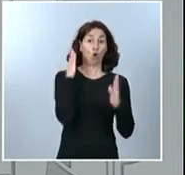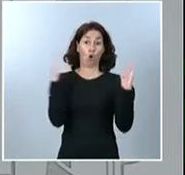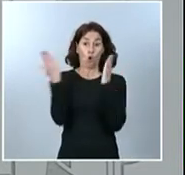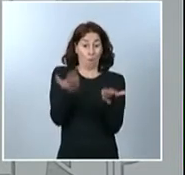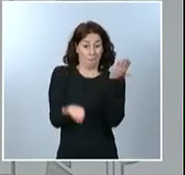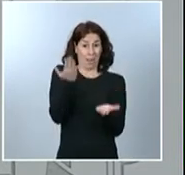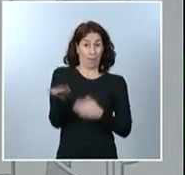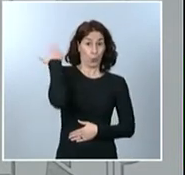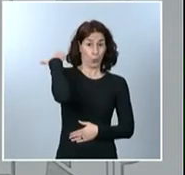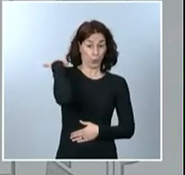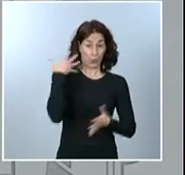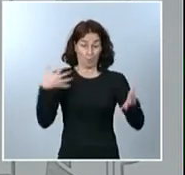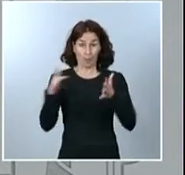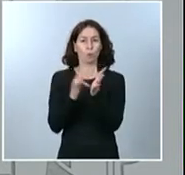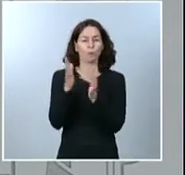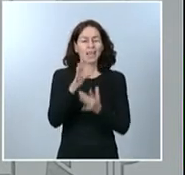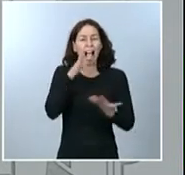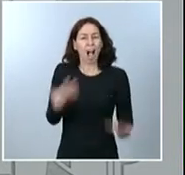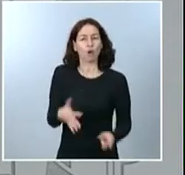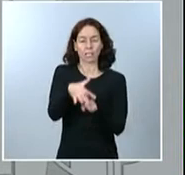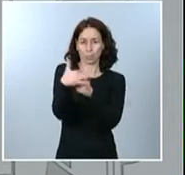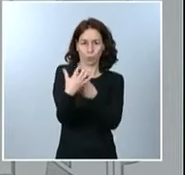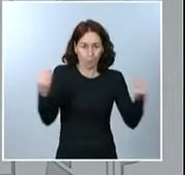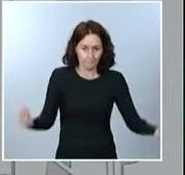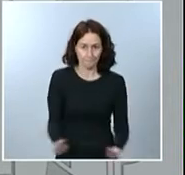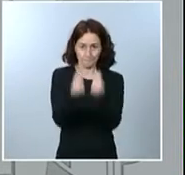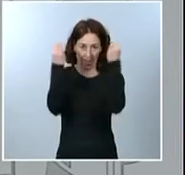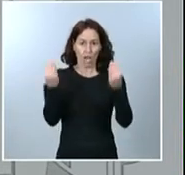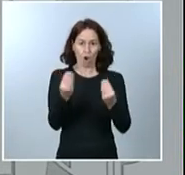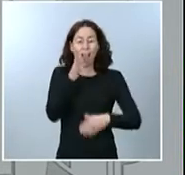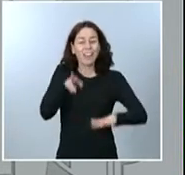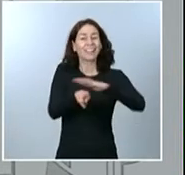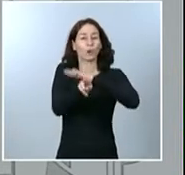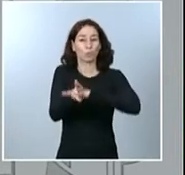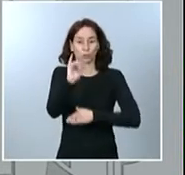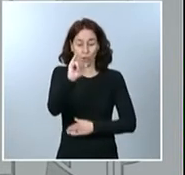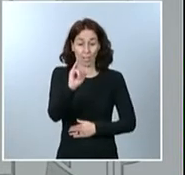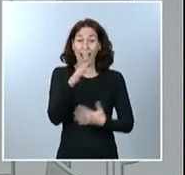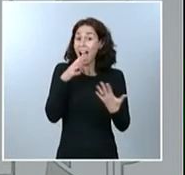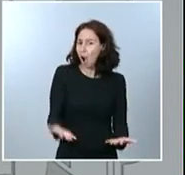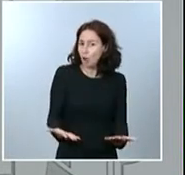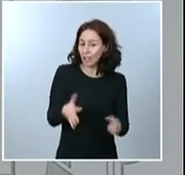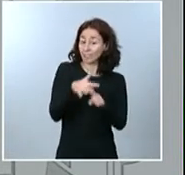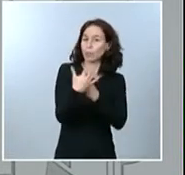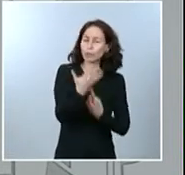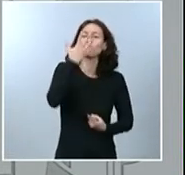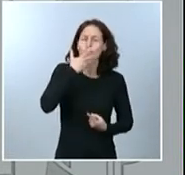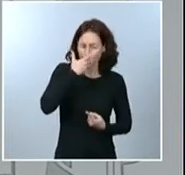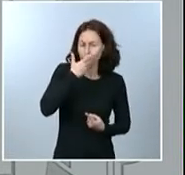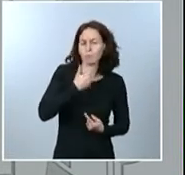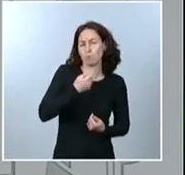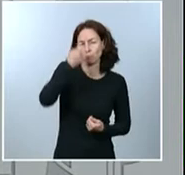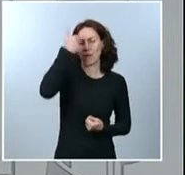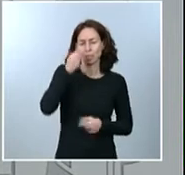necesarias para hacer frente a esta segunda ola. Ahora conocemos mucho mejor el virus. Sabemos más acerca del virus,